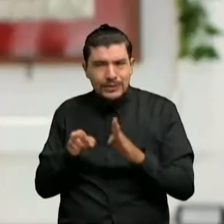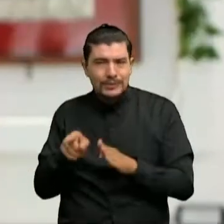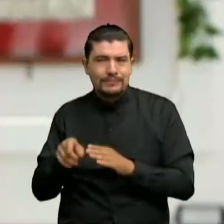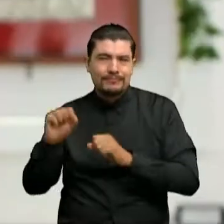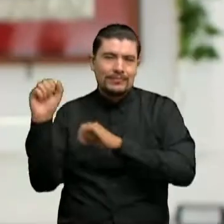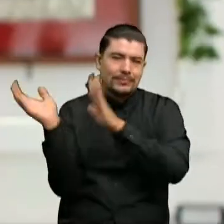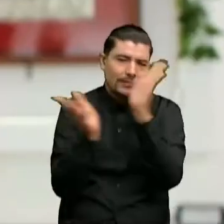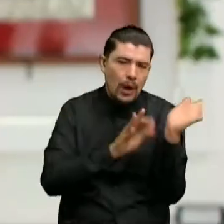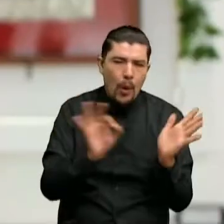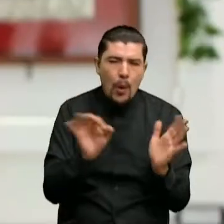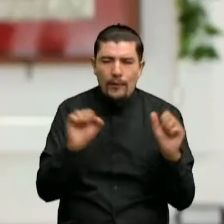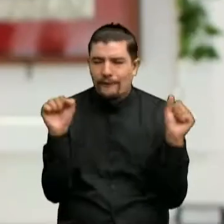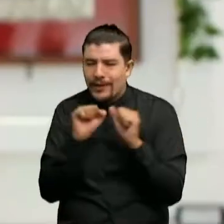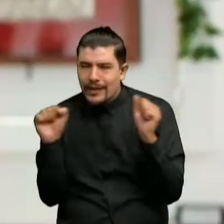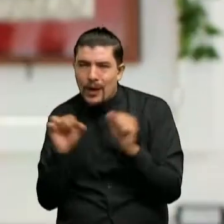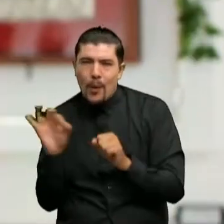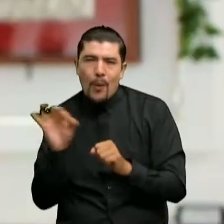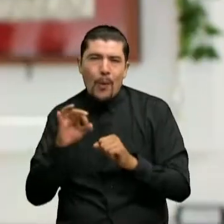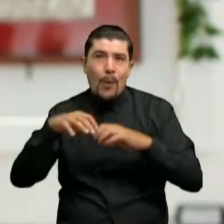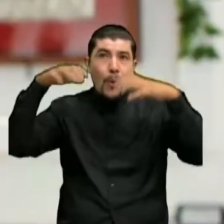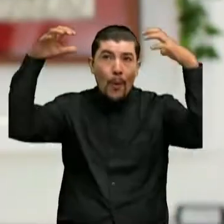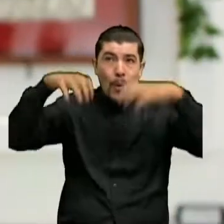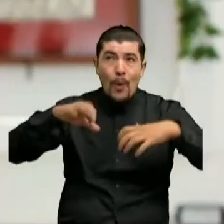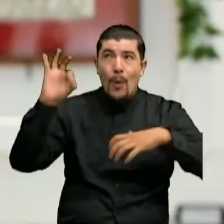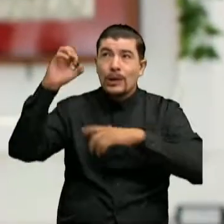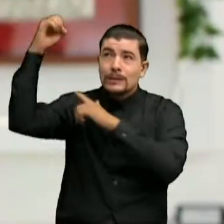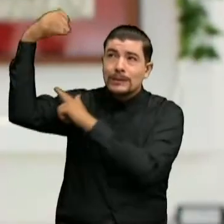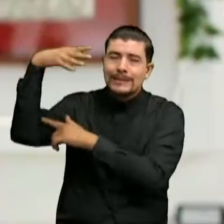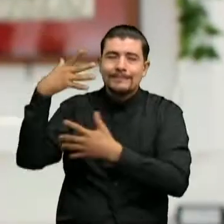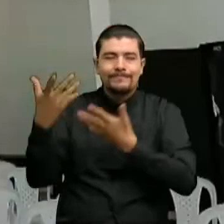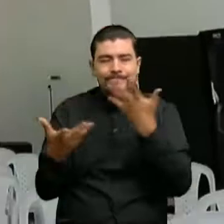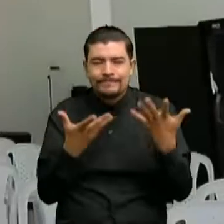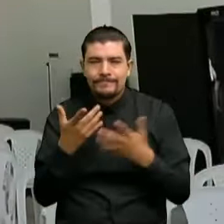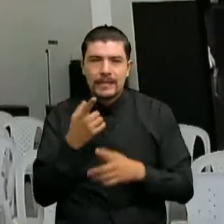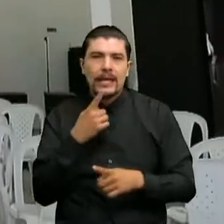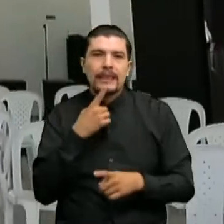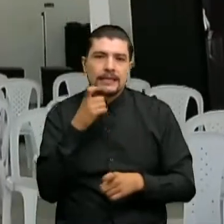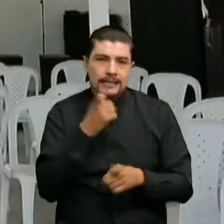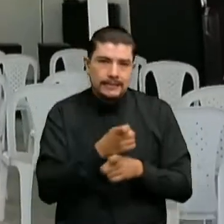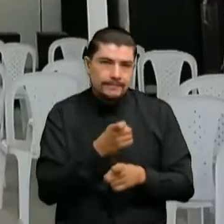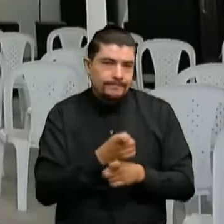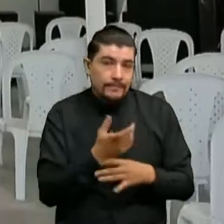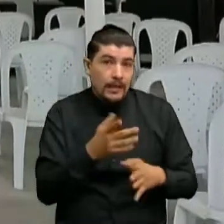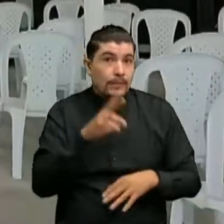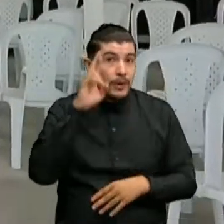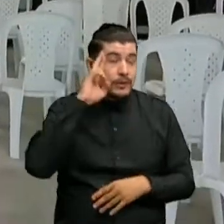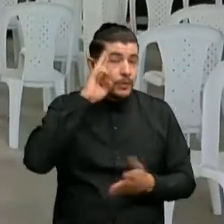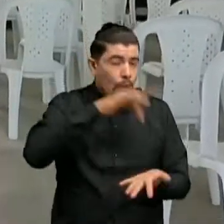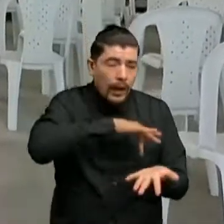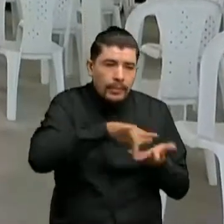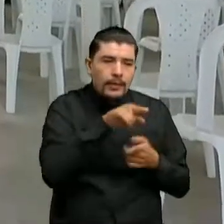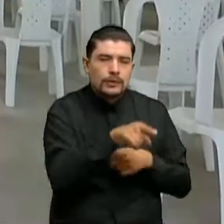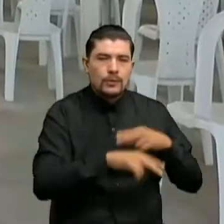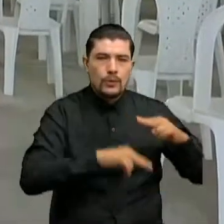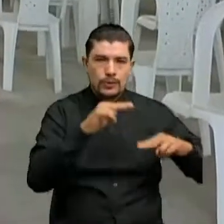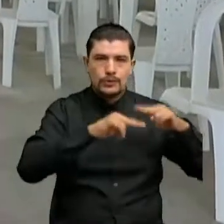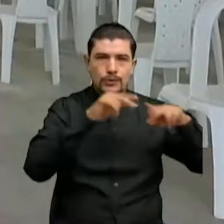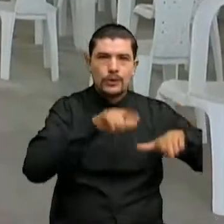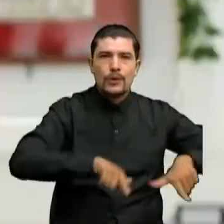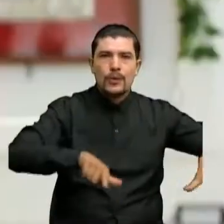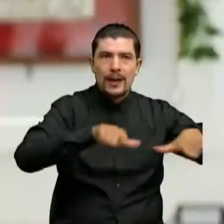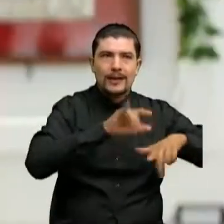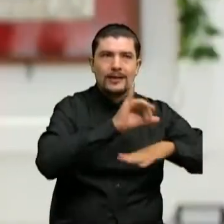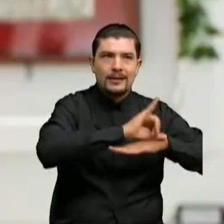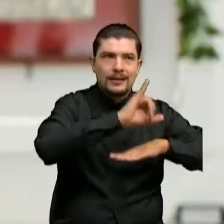brisa Del frío De las inclemencias del tiempo Por eso se hizo urgente construir un lugar provisional Y es esta capilla